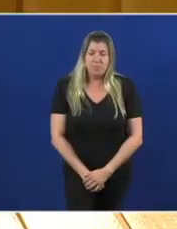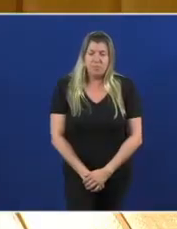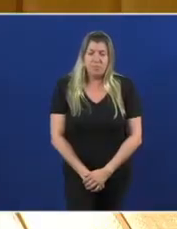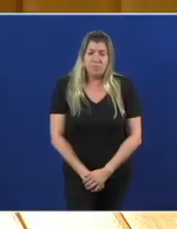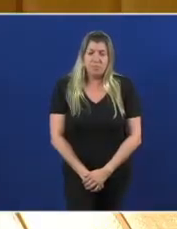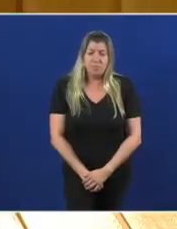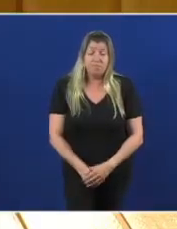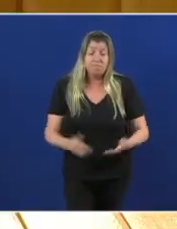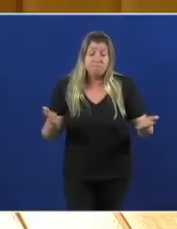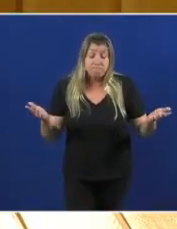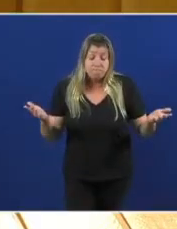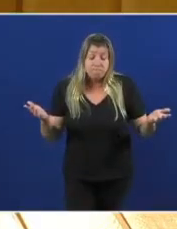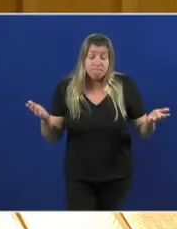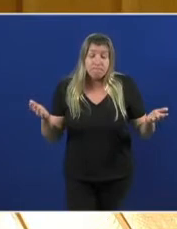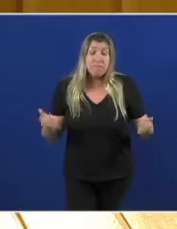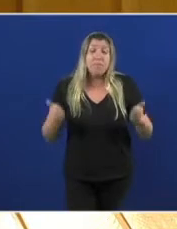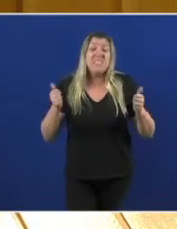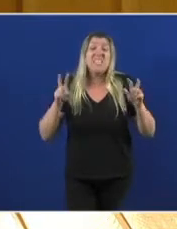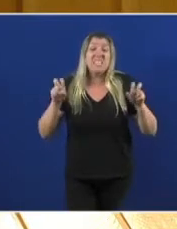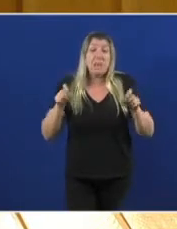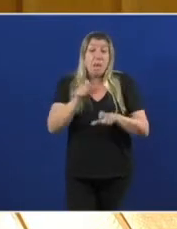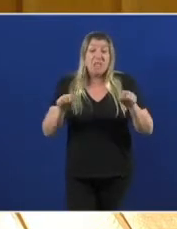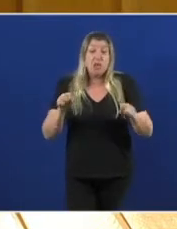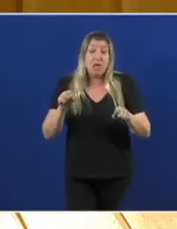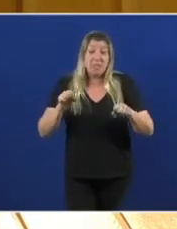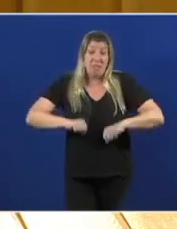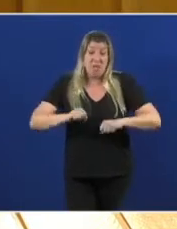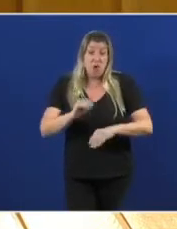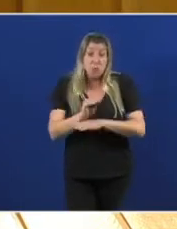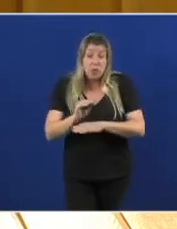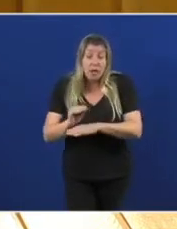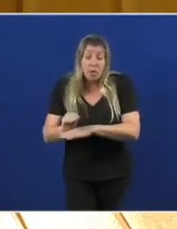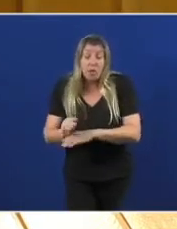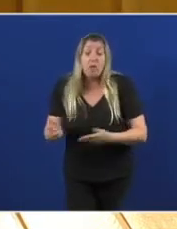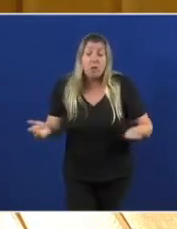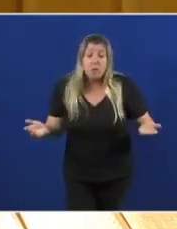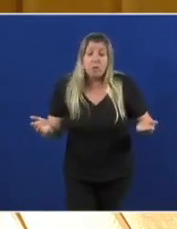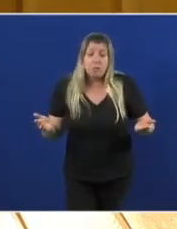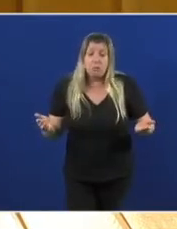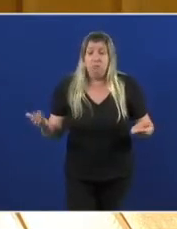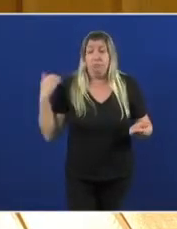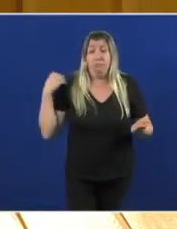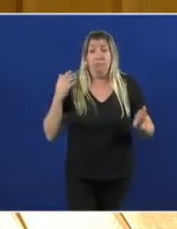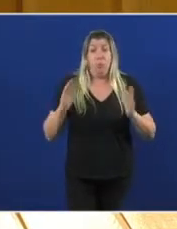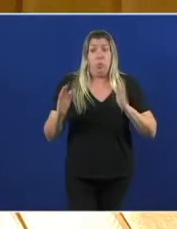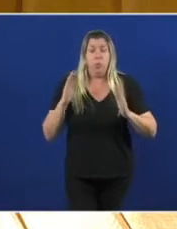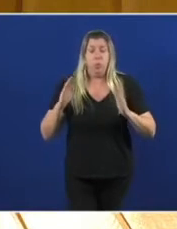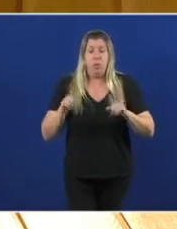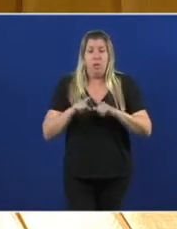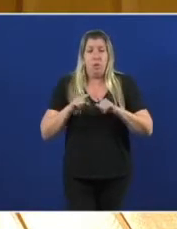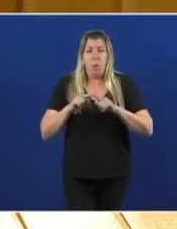E que decir do cuidado das persoas maiores despois de todo o drama vivido nas residencias.